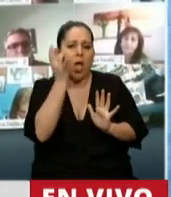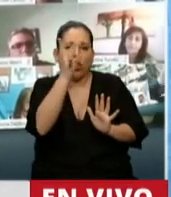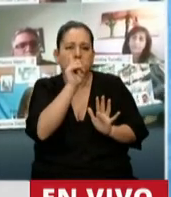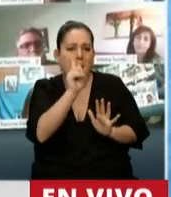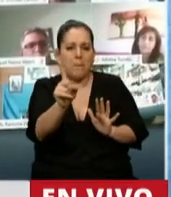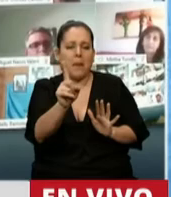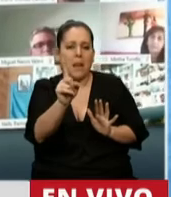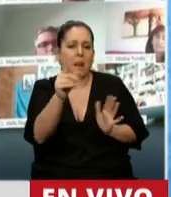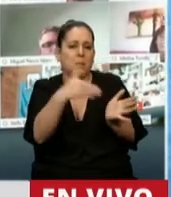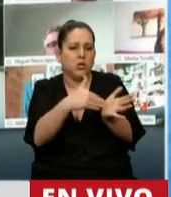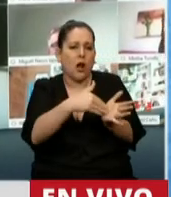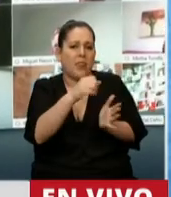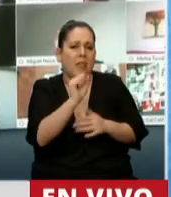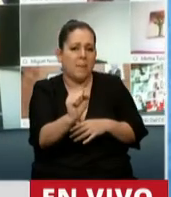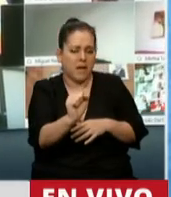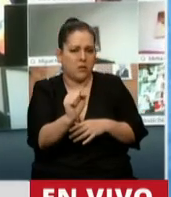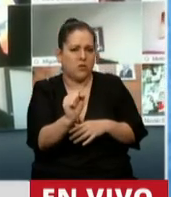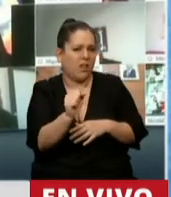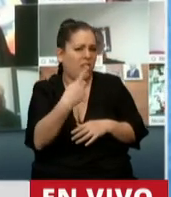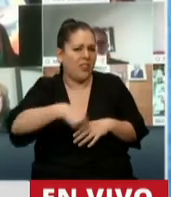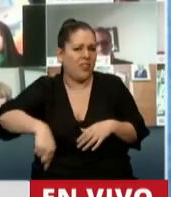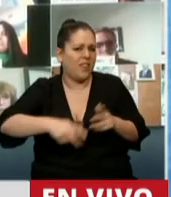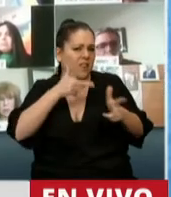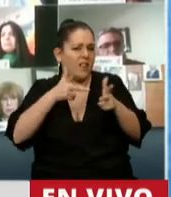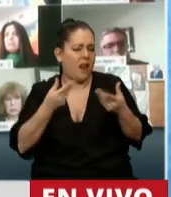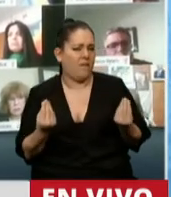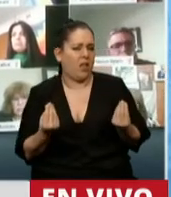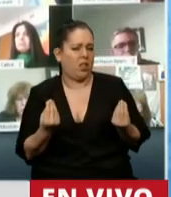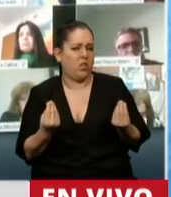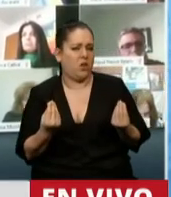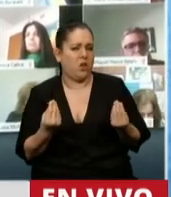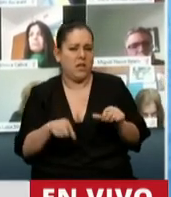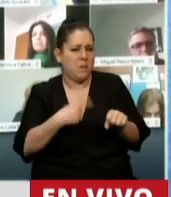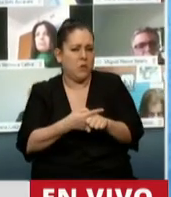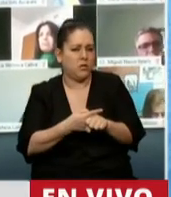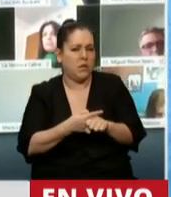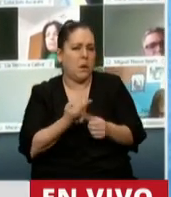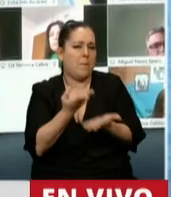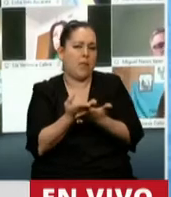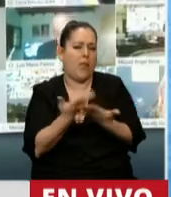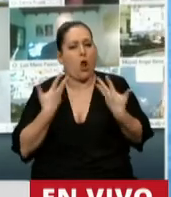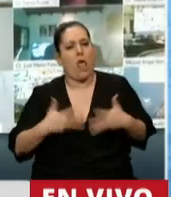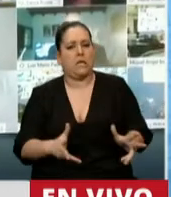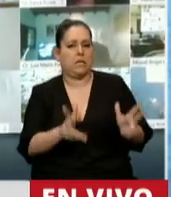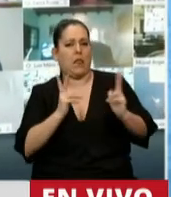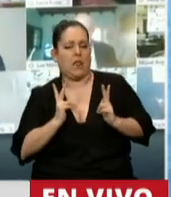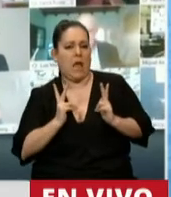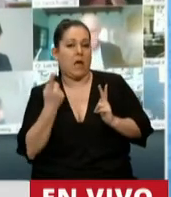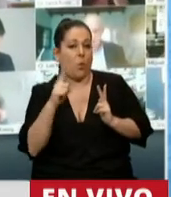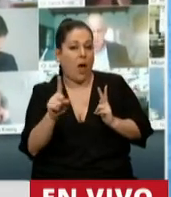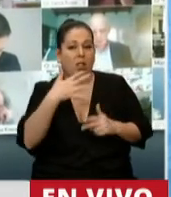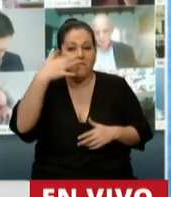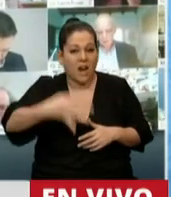de pesos. ¿De cuál honestidad no le están hablando? Es imposible pedir honestidad intelectual cuando en la